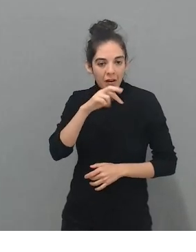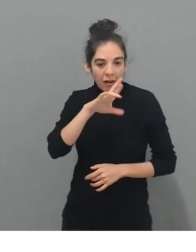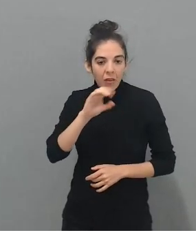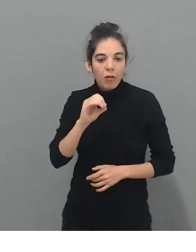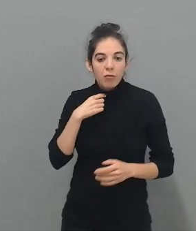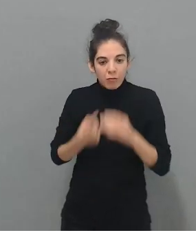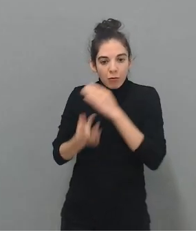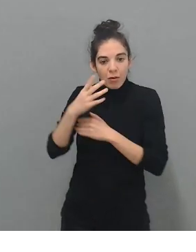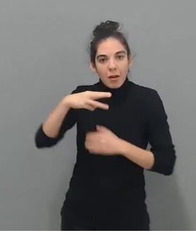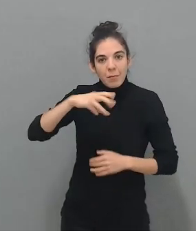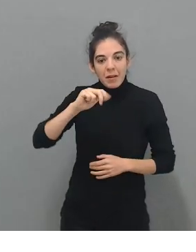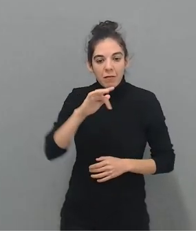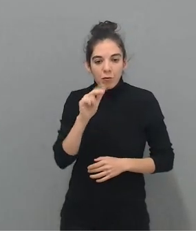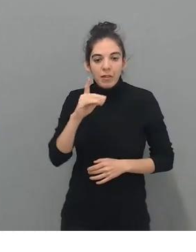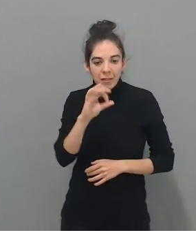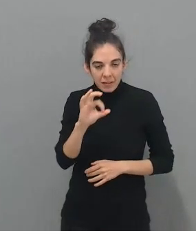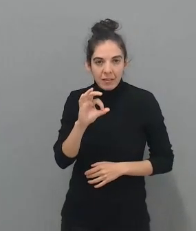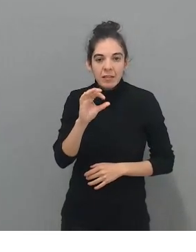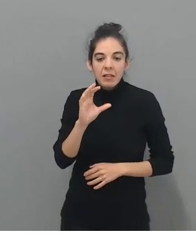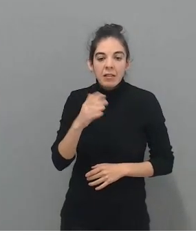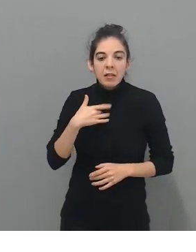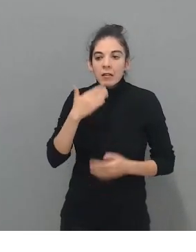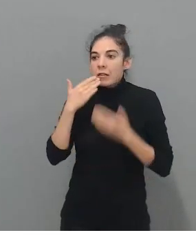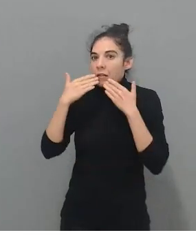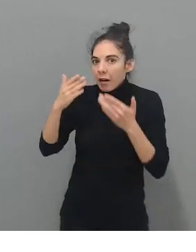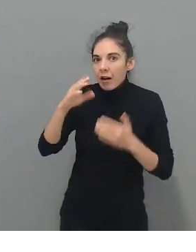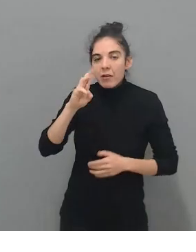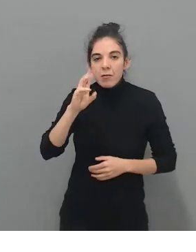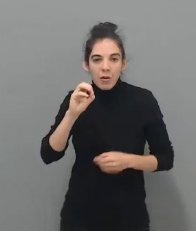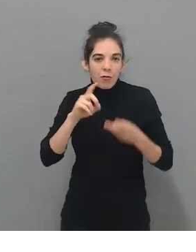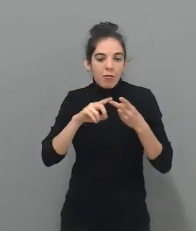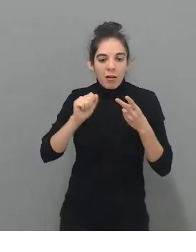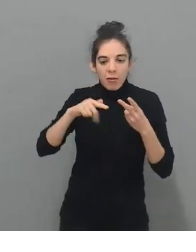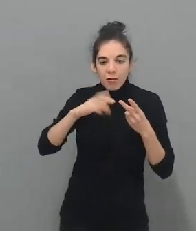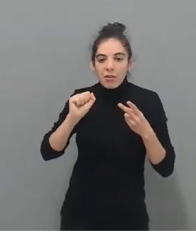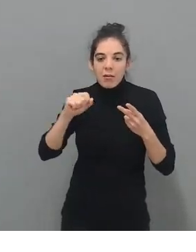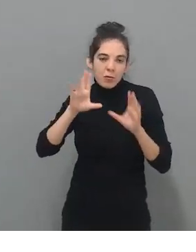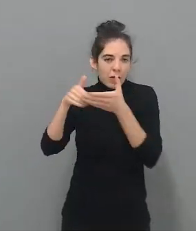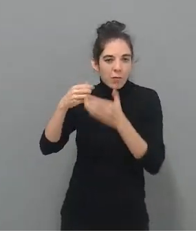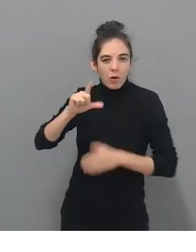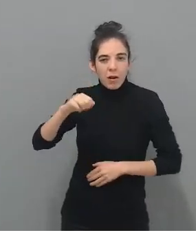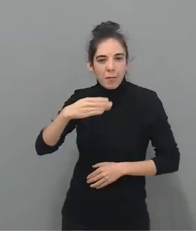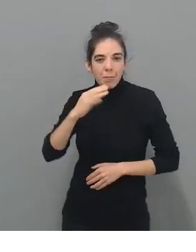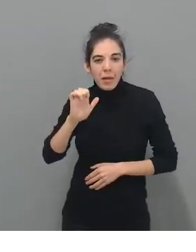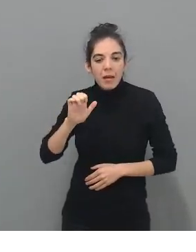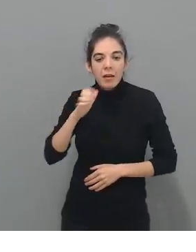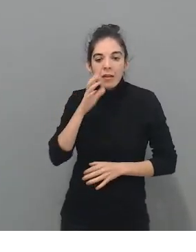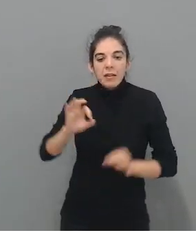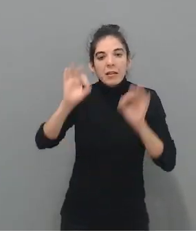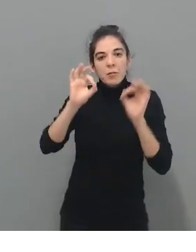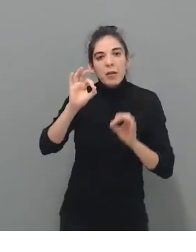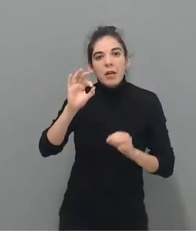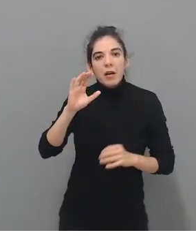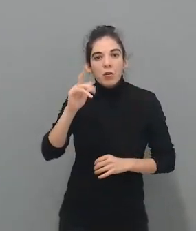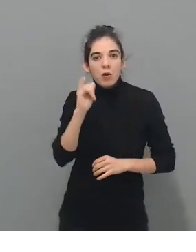a todo el equipo del ACME. Paco, Aloña, Adolfo, pero especialmente a Sol y José Luis, porque